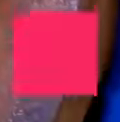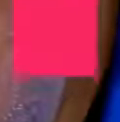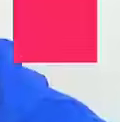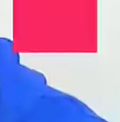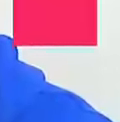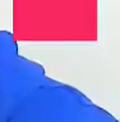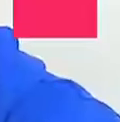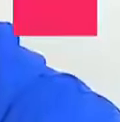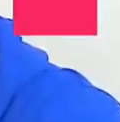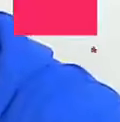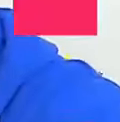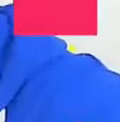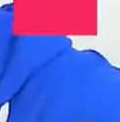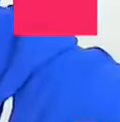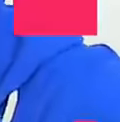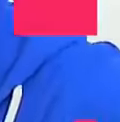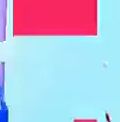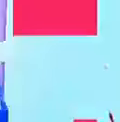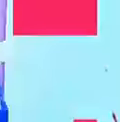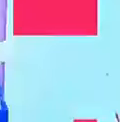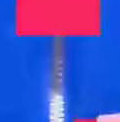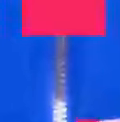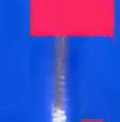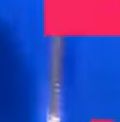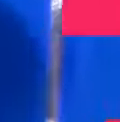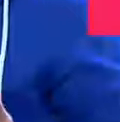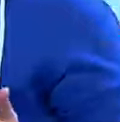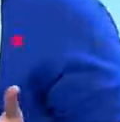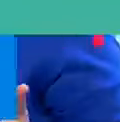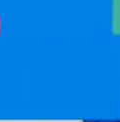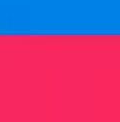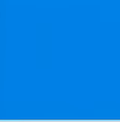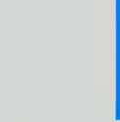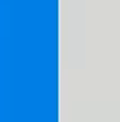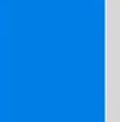A continuación, el asombroso mundo de George.